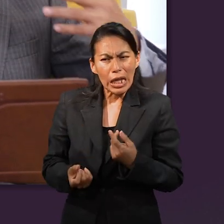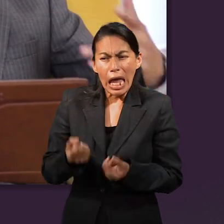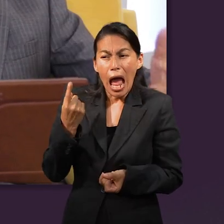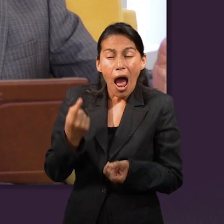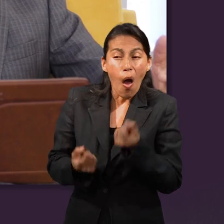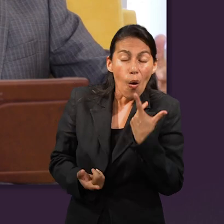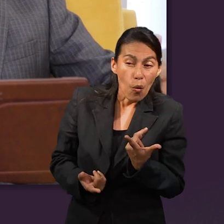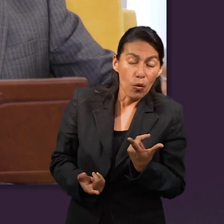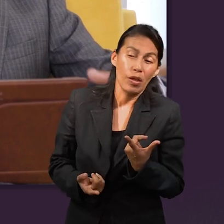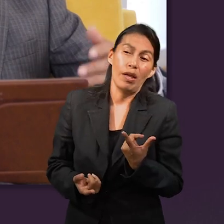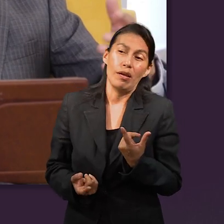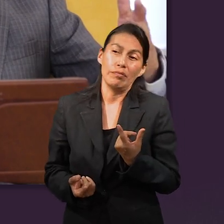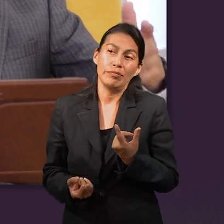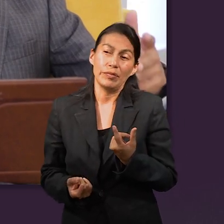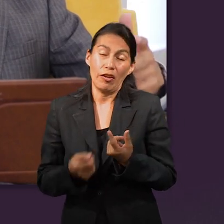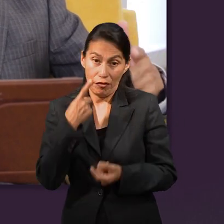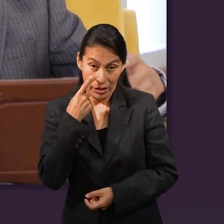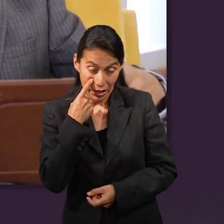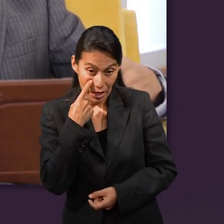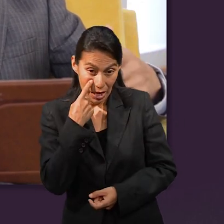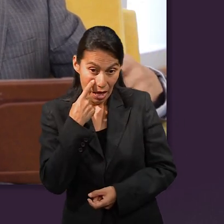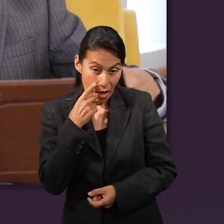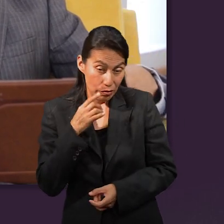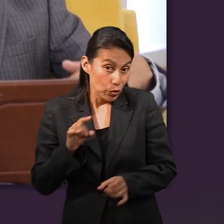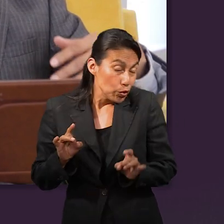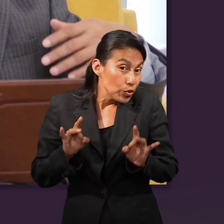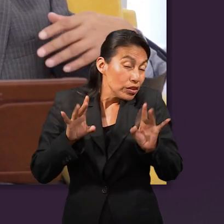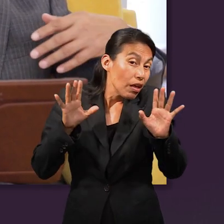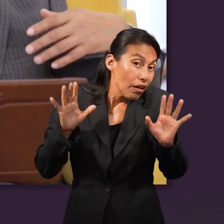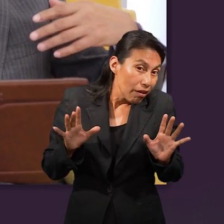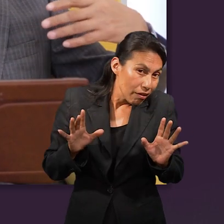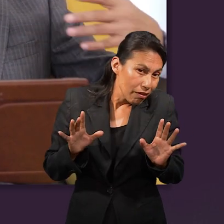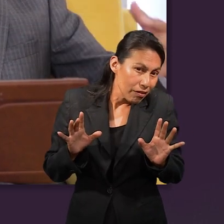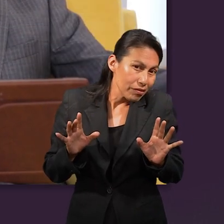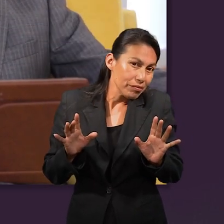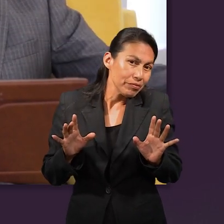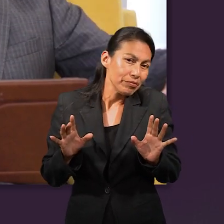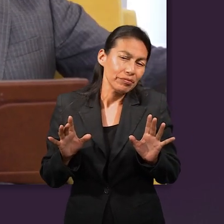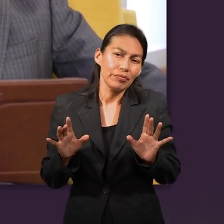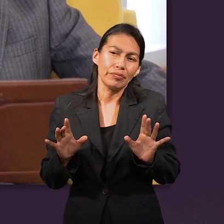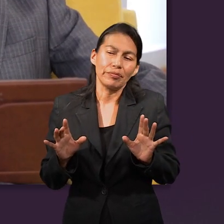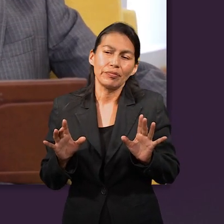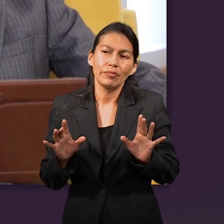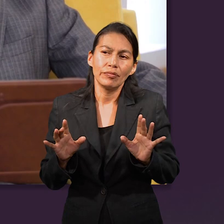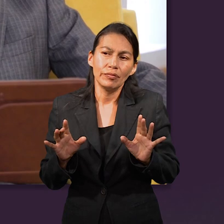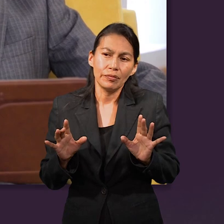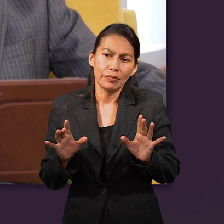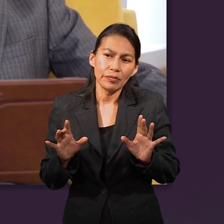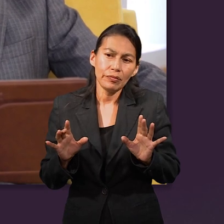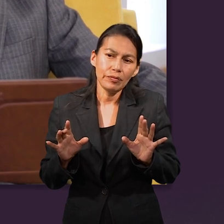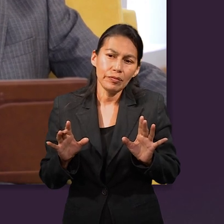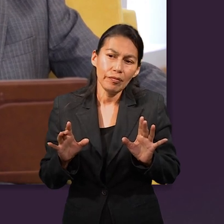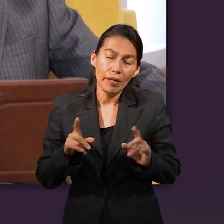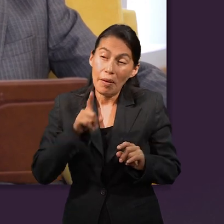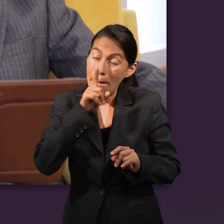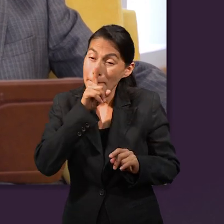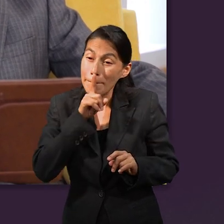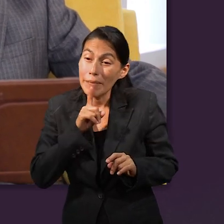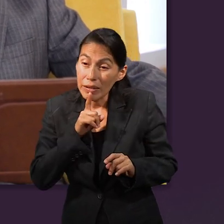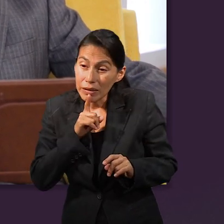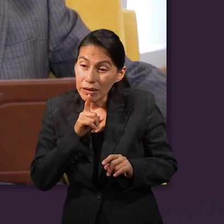momento de su vida, y conste, estoy diciéndolo aquí bien enfático, y si en algún momento de su vida miente,